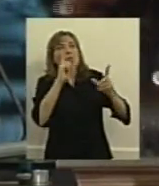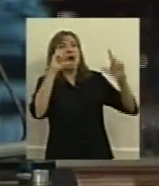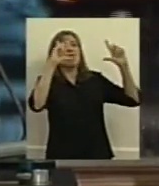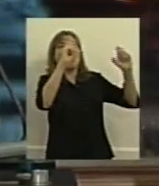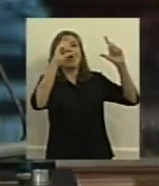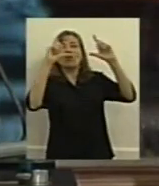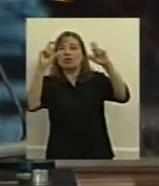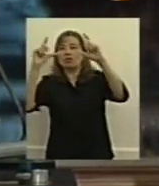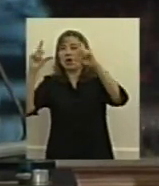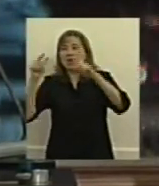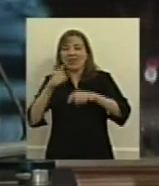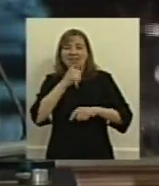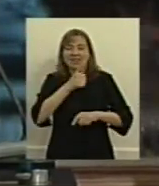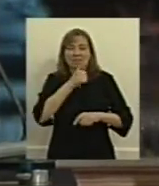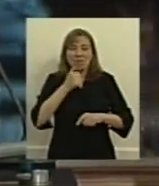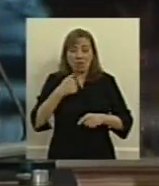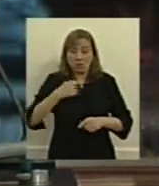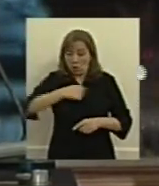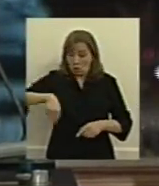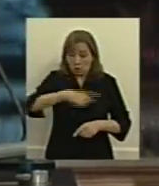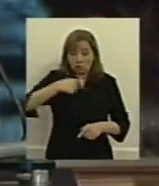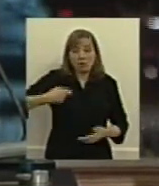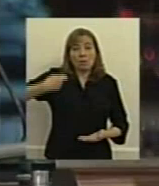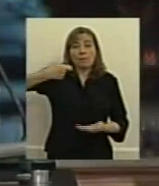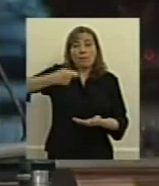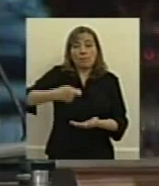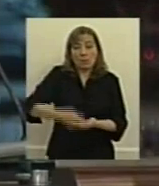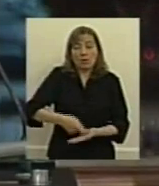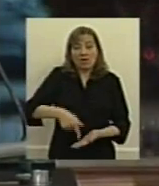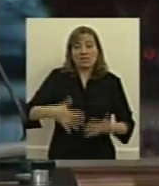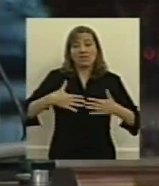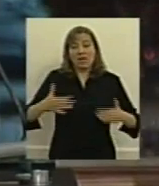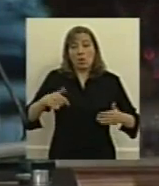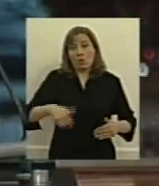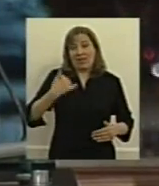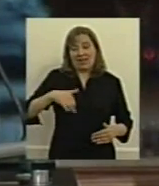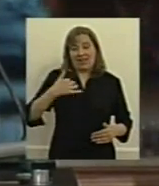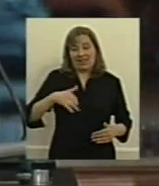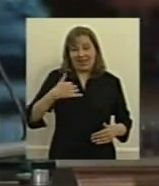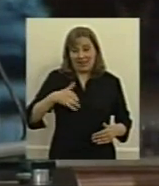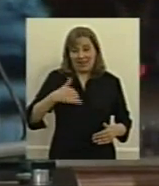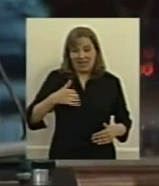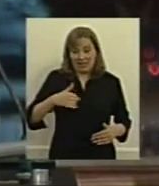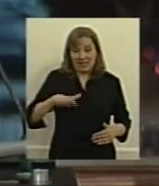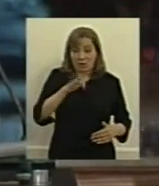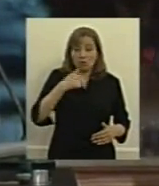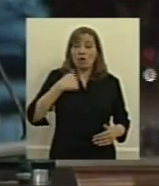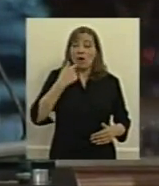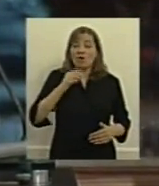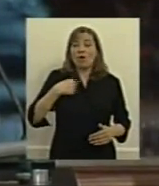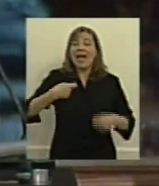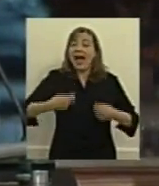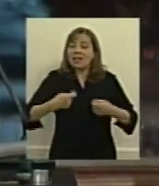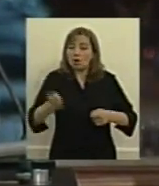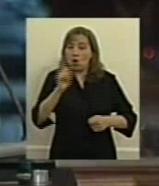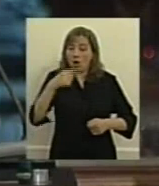más acabada de lo que es la inversión en salud en la República Argentina no estoy hablando de gastos estoy hablando de inversión lo que pasa es